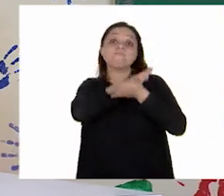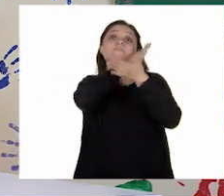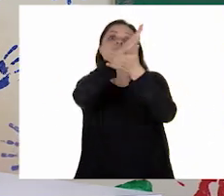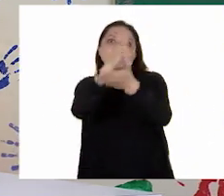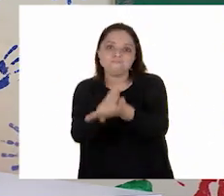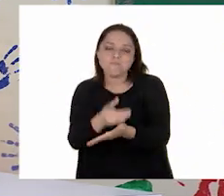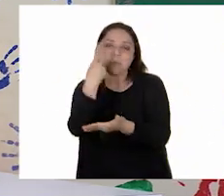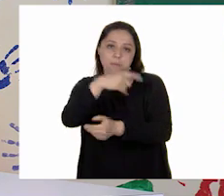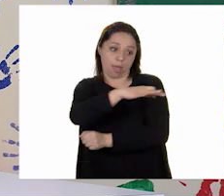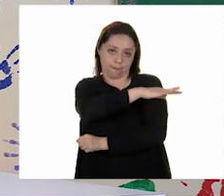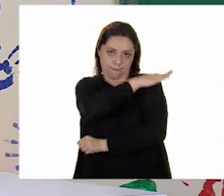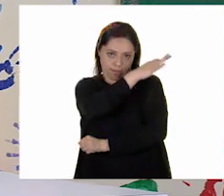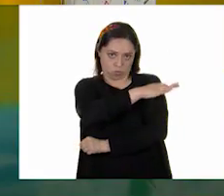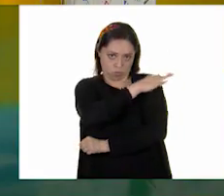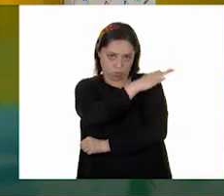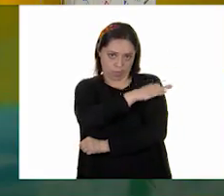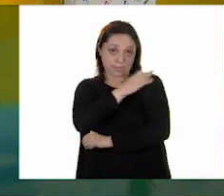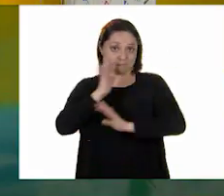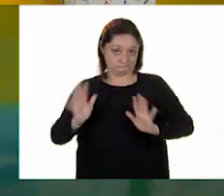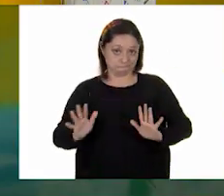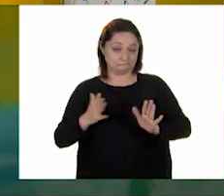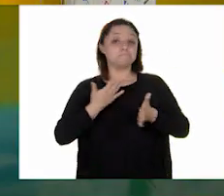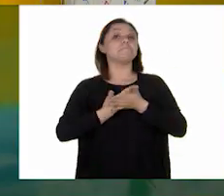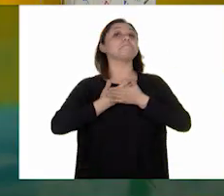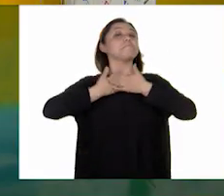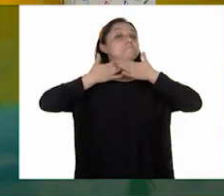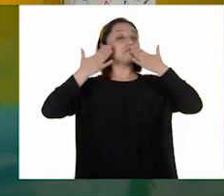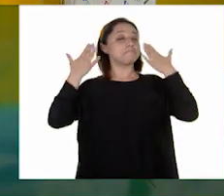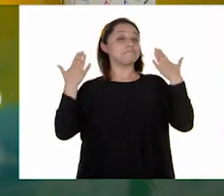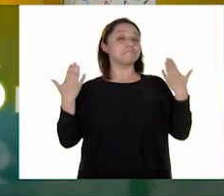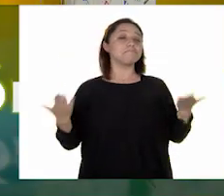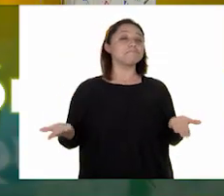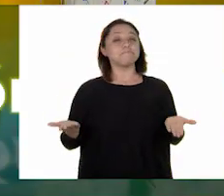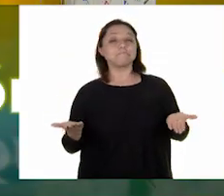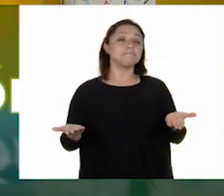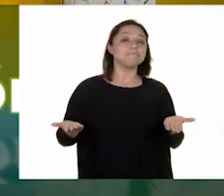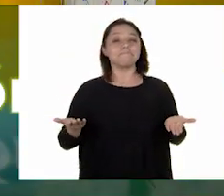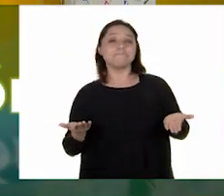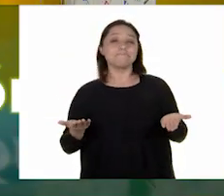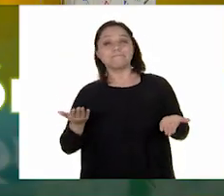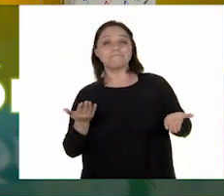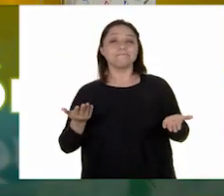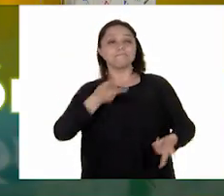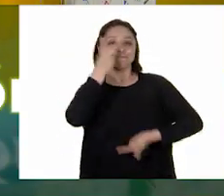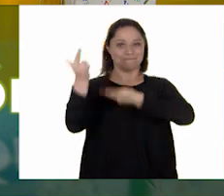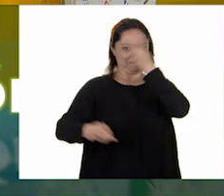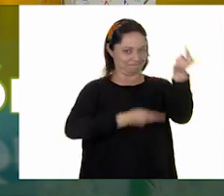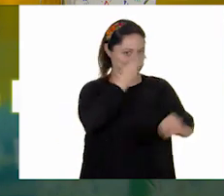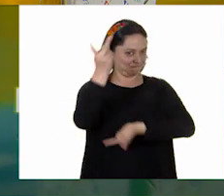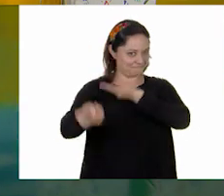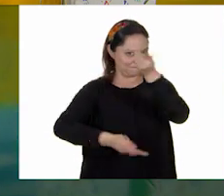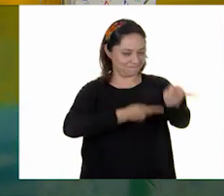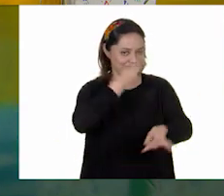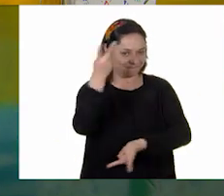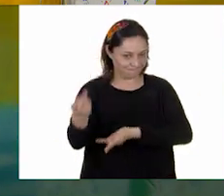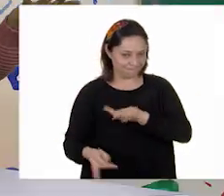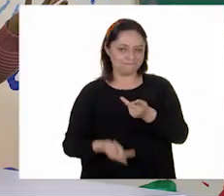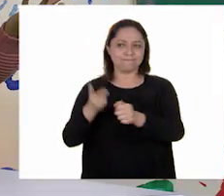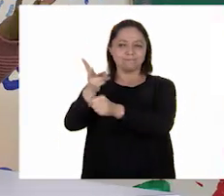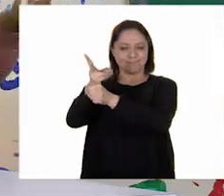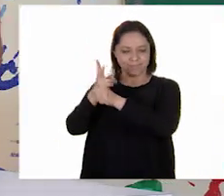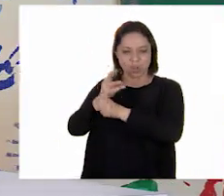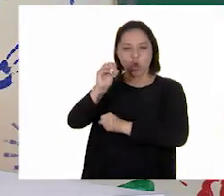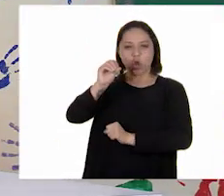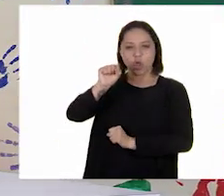apliquen. Ahora ha llegado el momento del preguntón. Así que vamos a invitar a